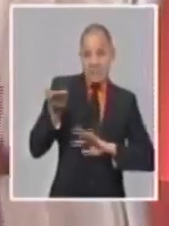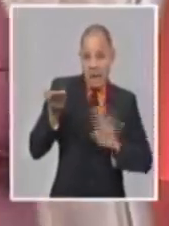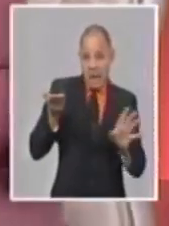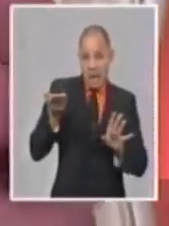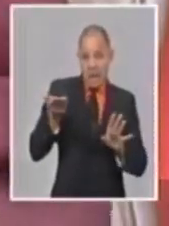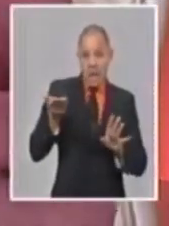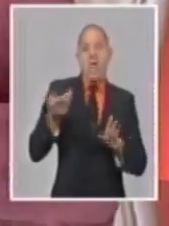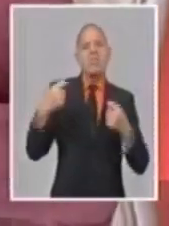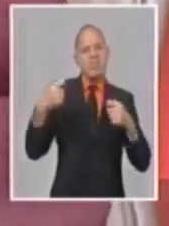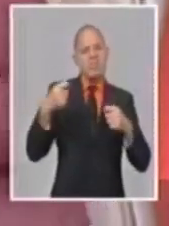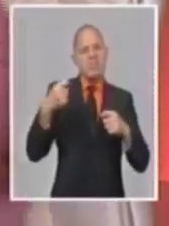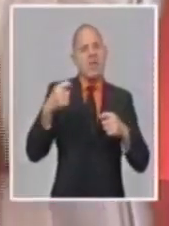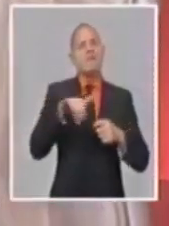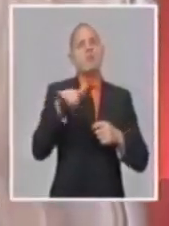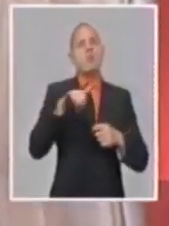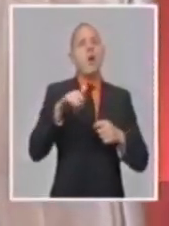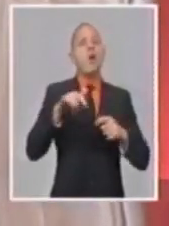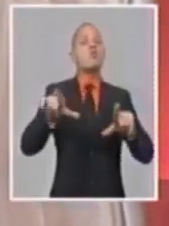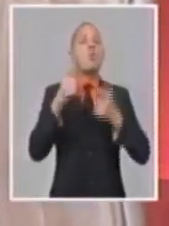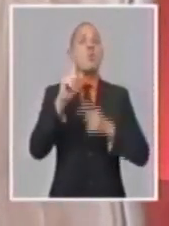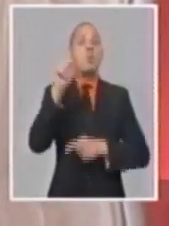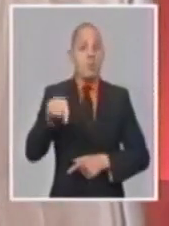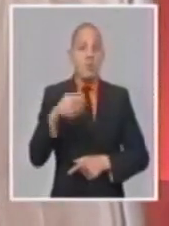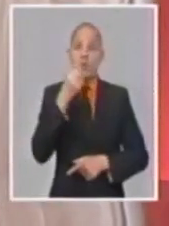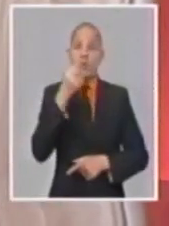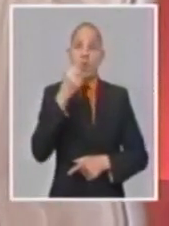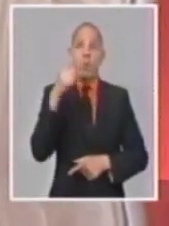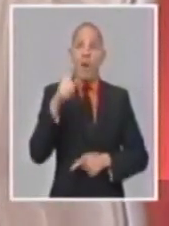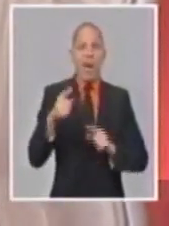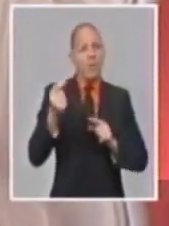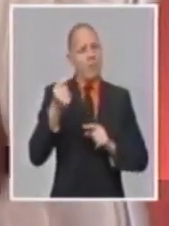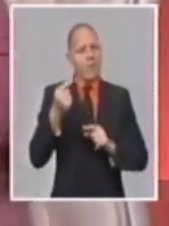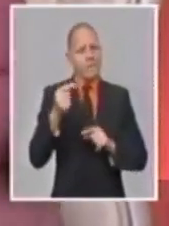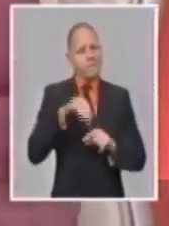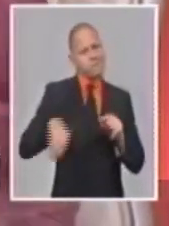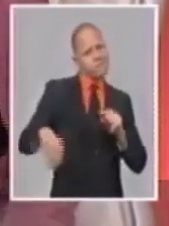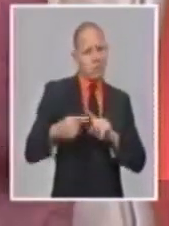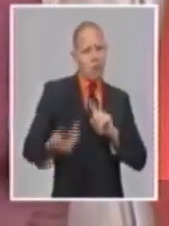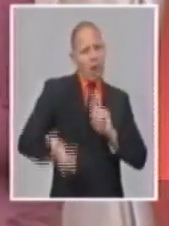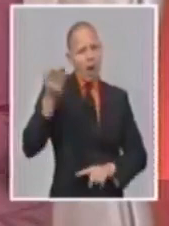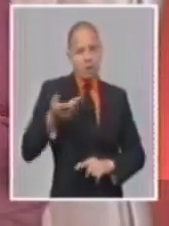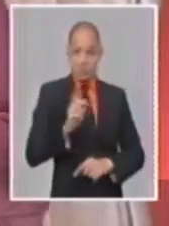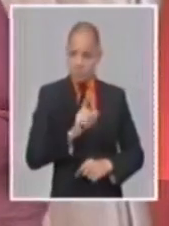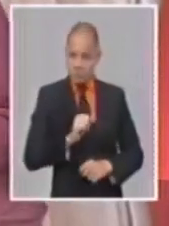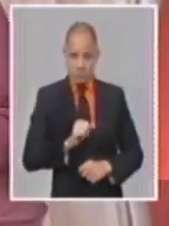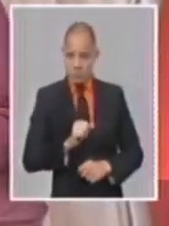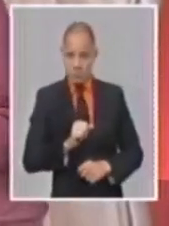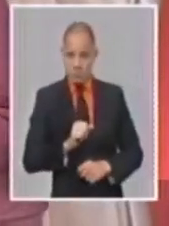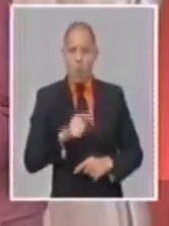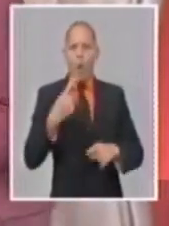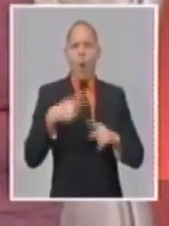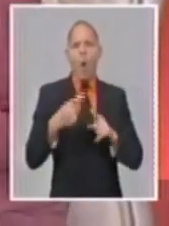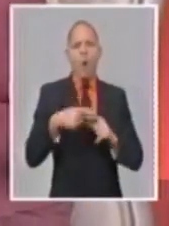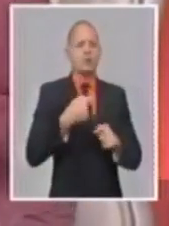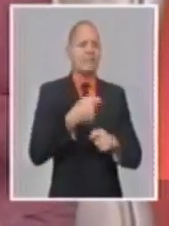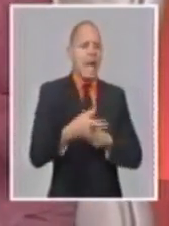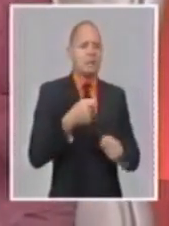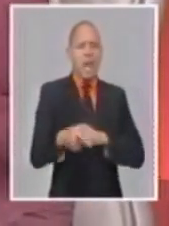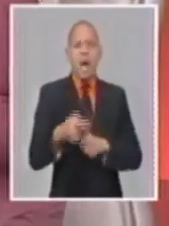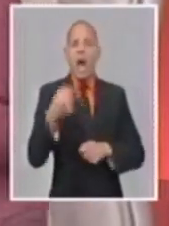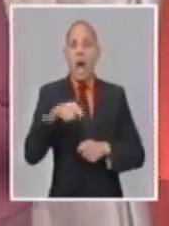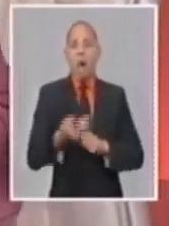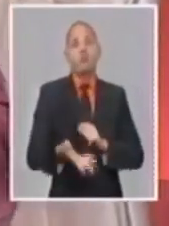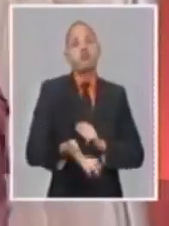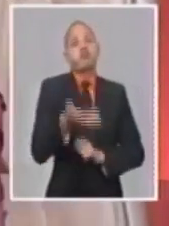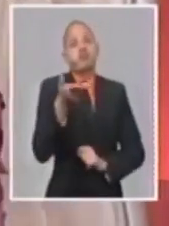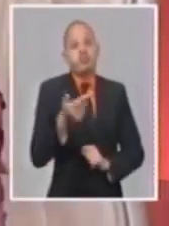correctamente. Crecen los costos, pero los tenemos que aplicar correctamente. Crecen los gastos asociados y por